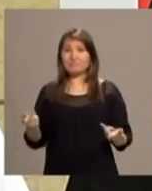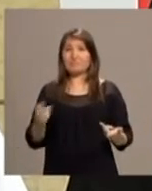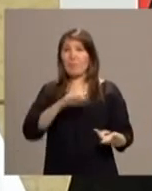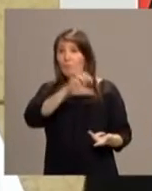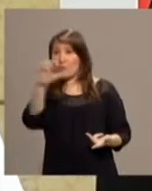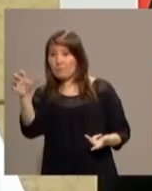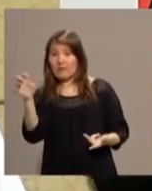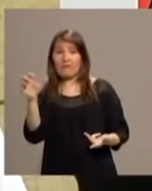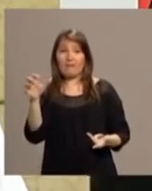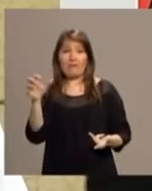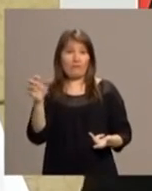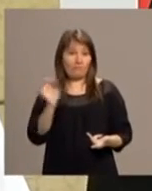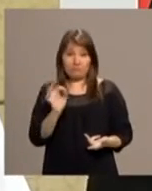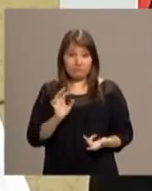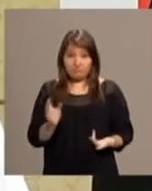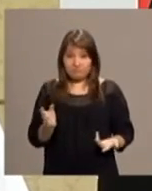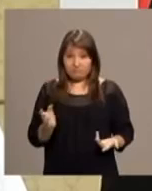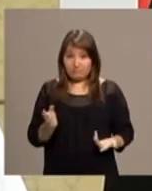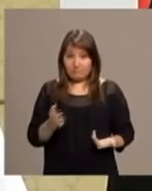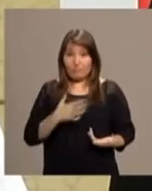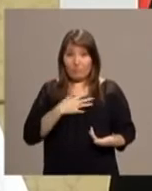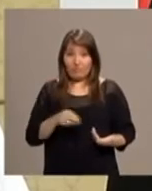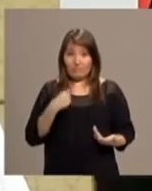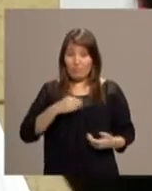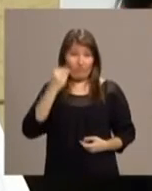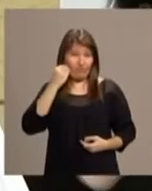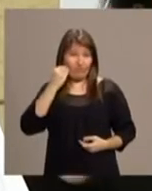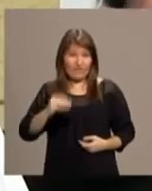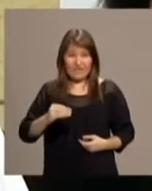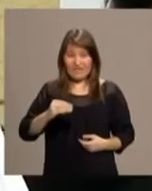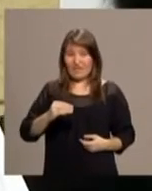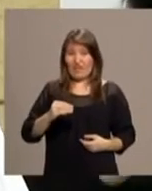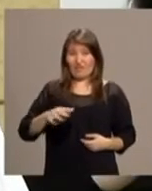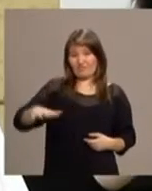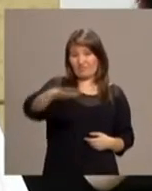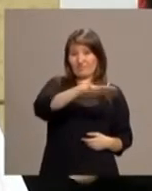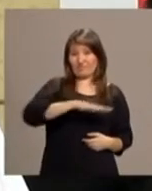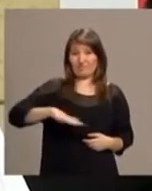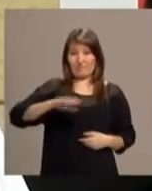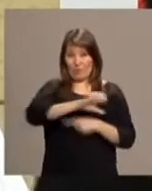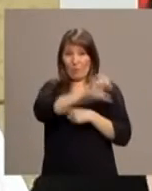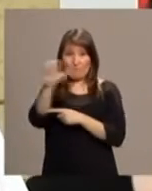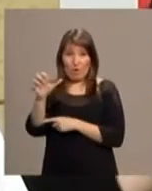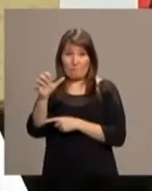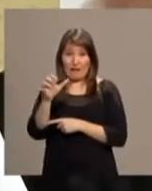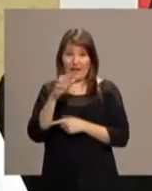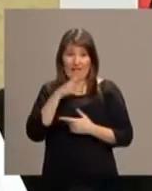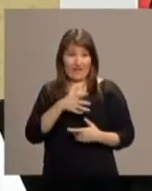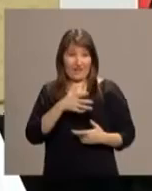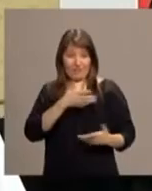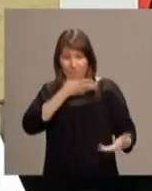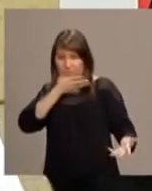Europa, sino en las heladas tierras de Europa, en esta ola